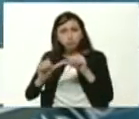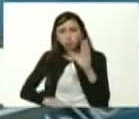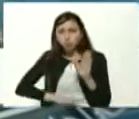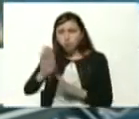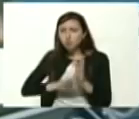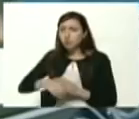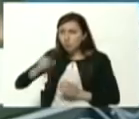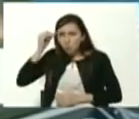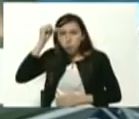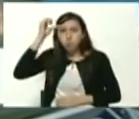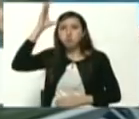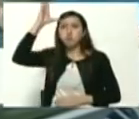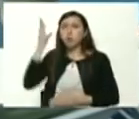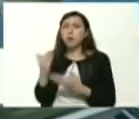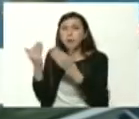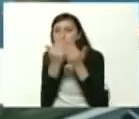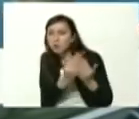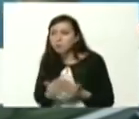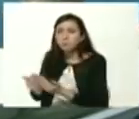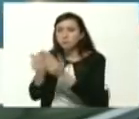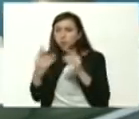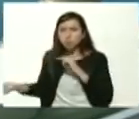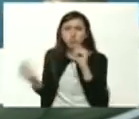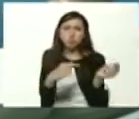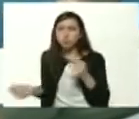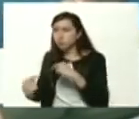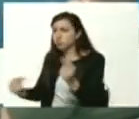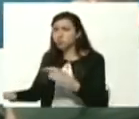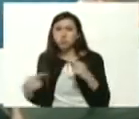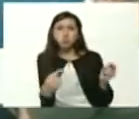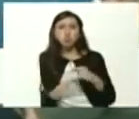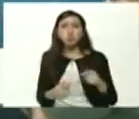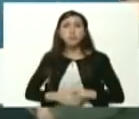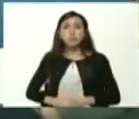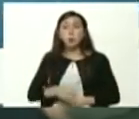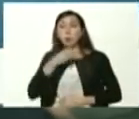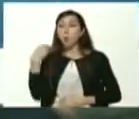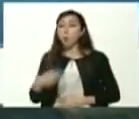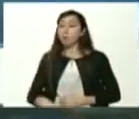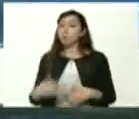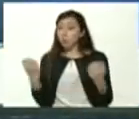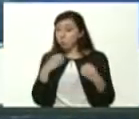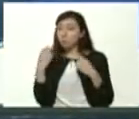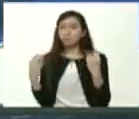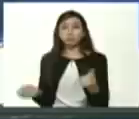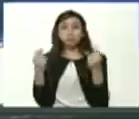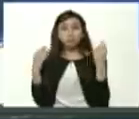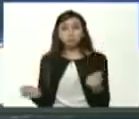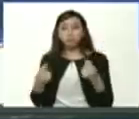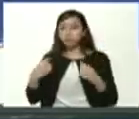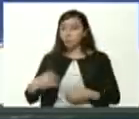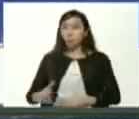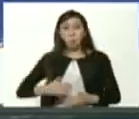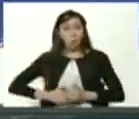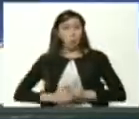intelecto estudiando debatiendo entre ustedes una juventud muy viva muy activa de un liderazgo